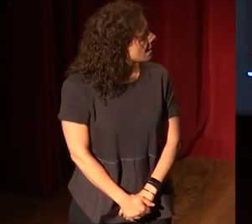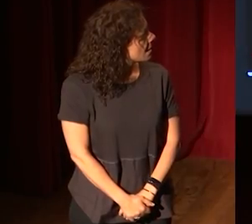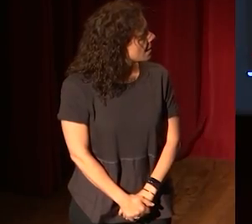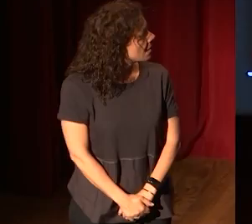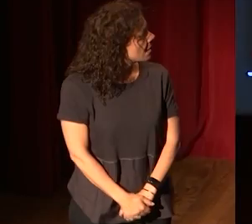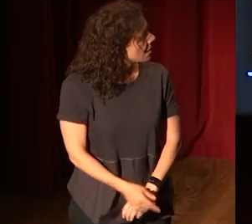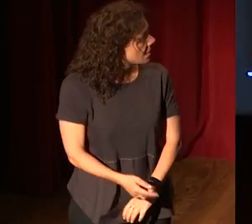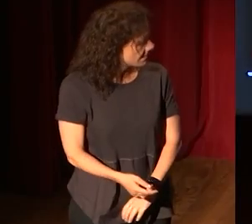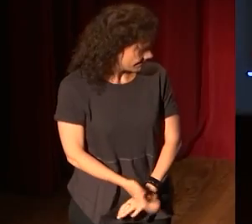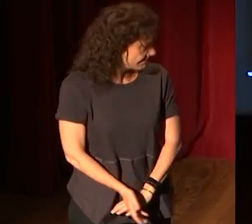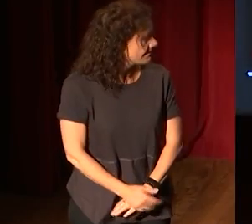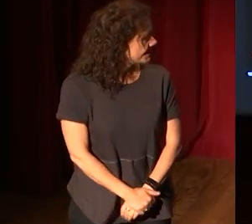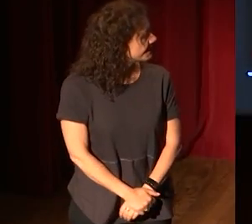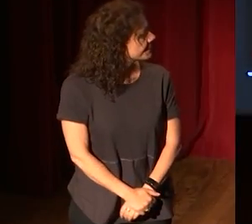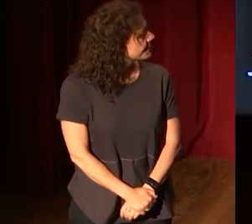Uh... No.